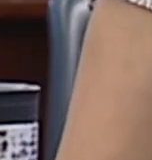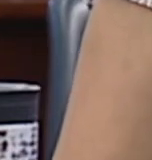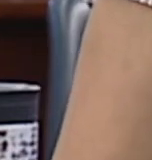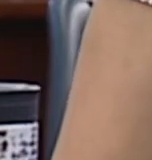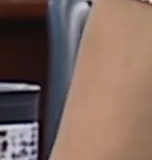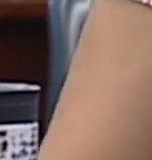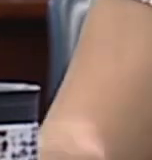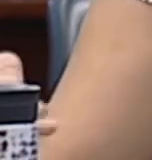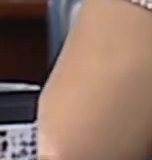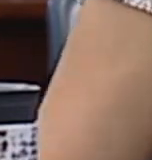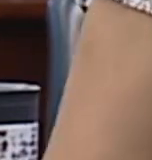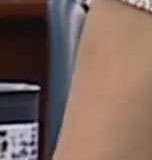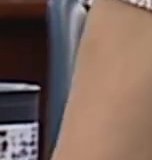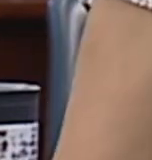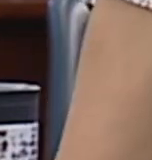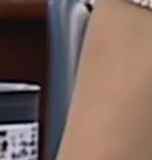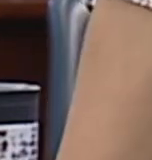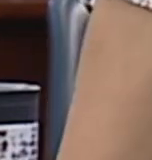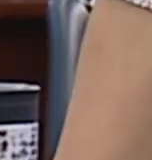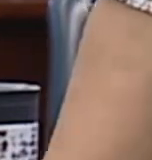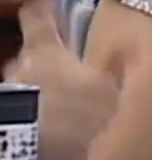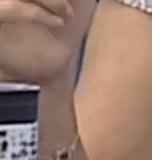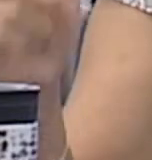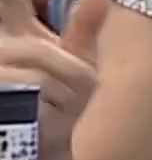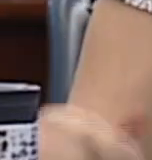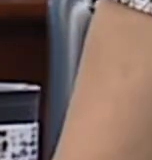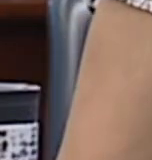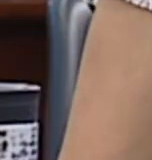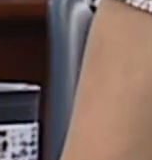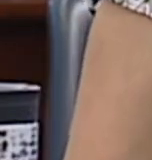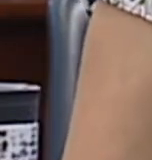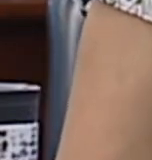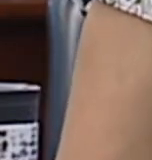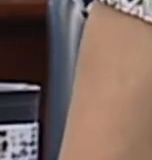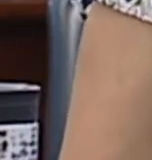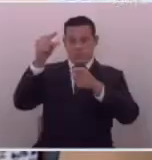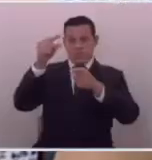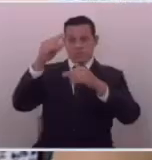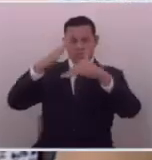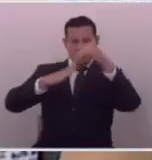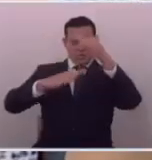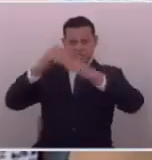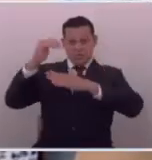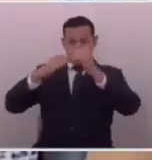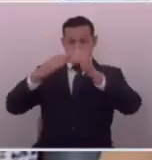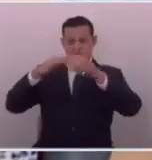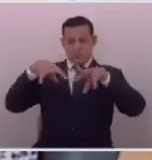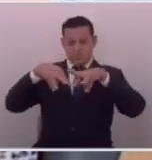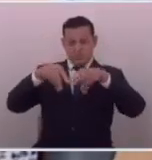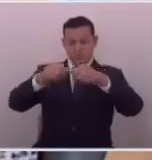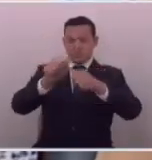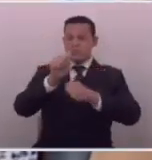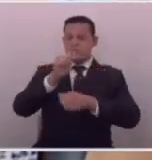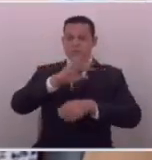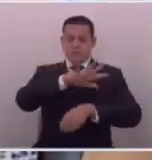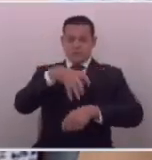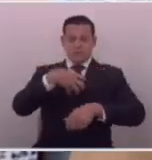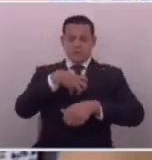está ocupando reos por ejemplo para construir en un terreno privado expliquen eso